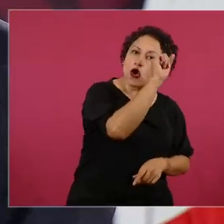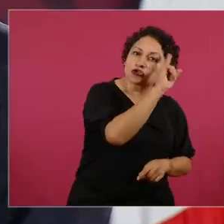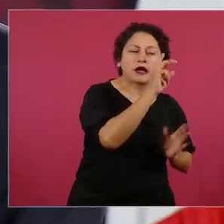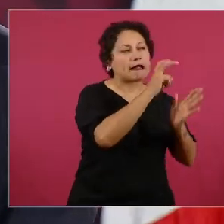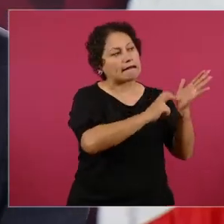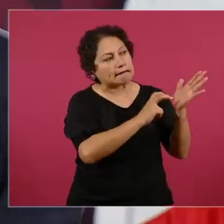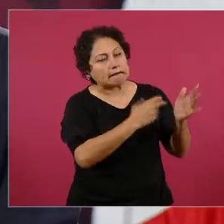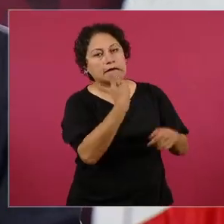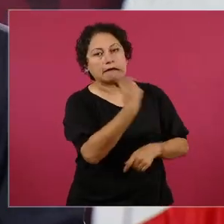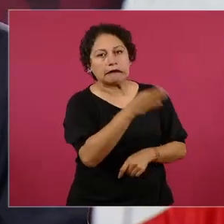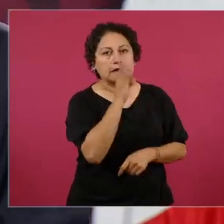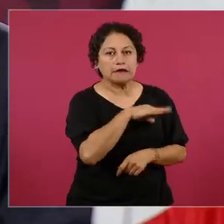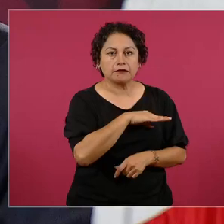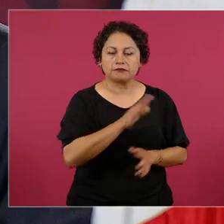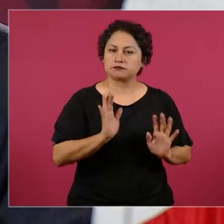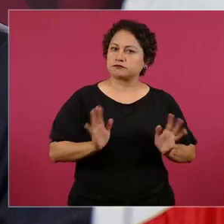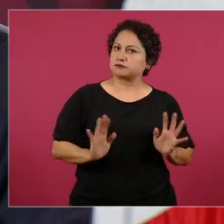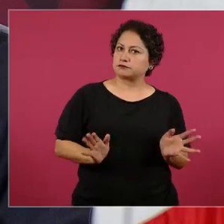y que está mal